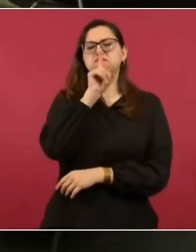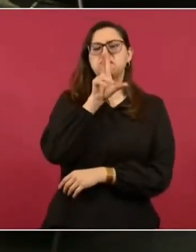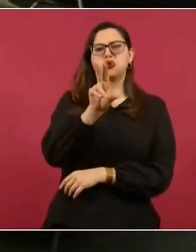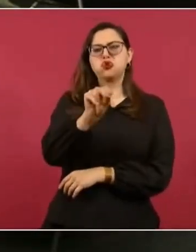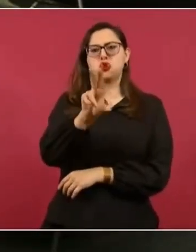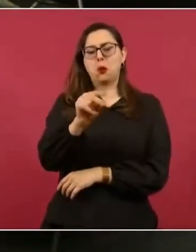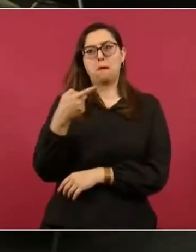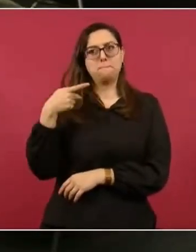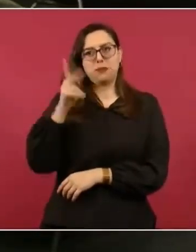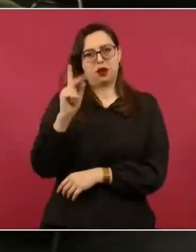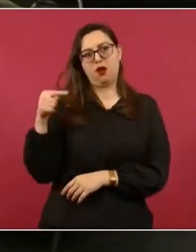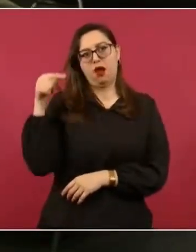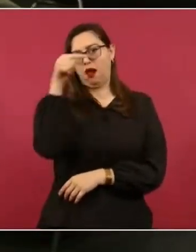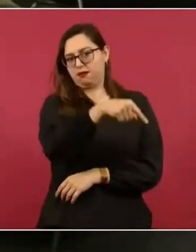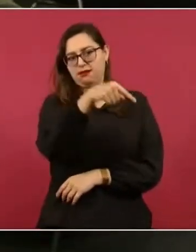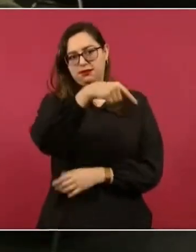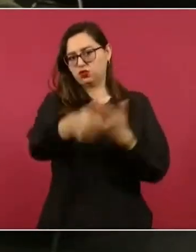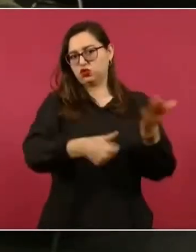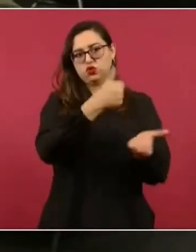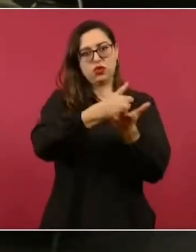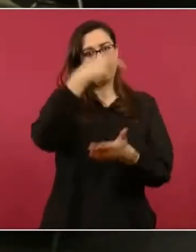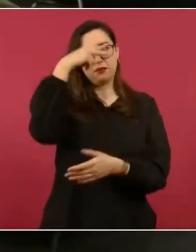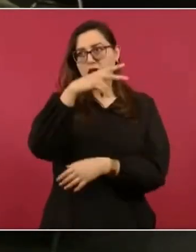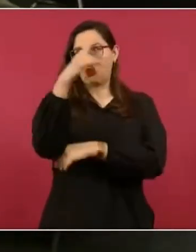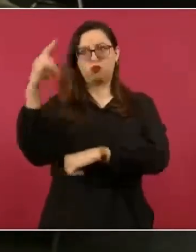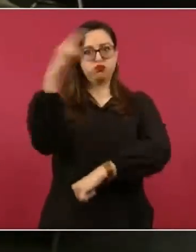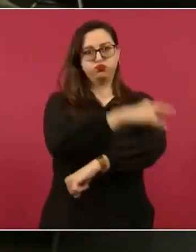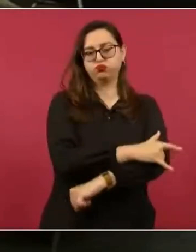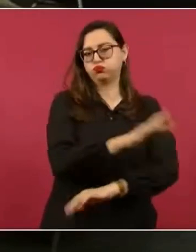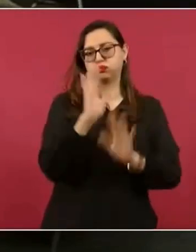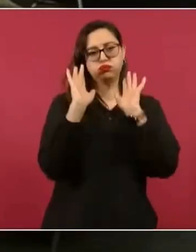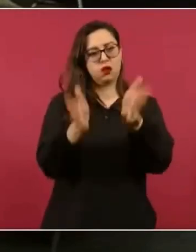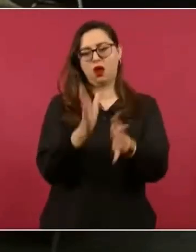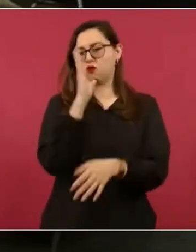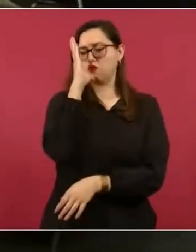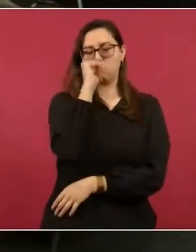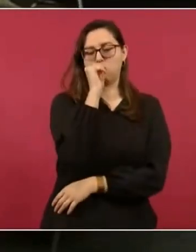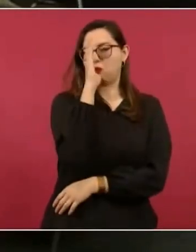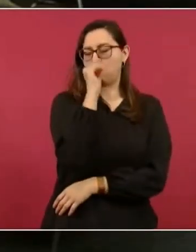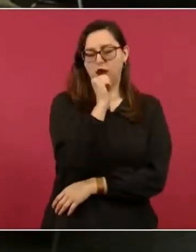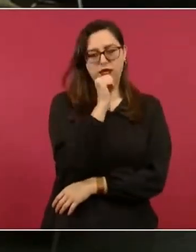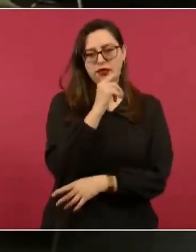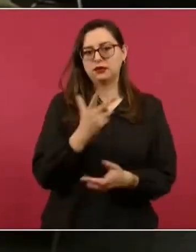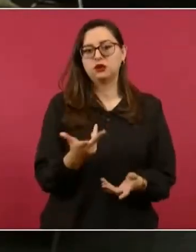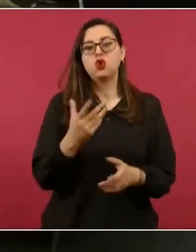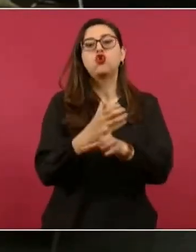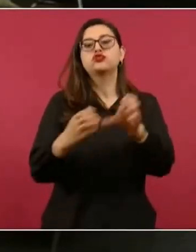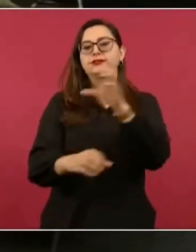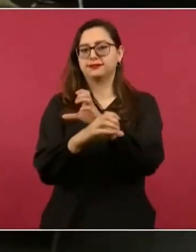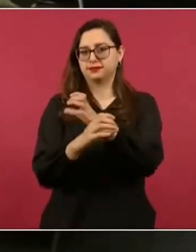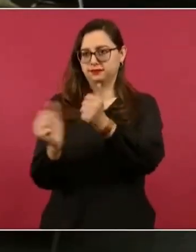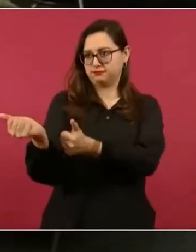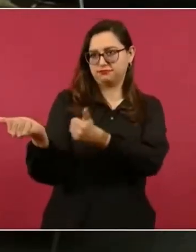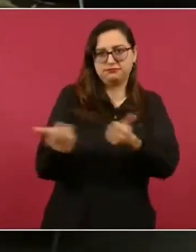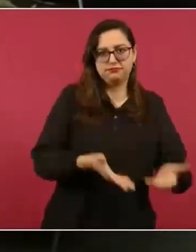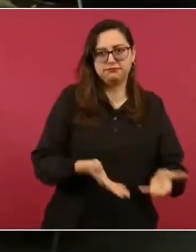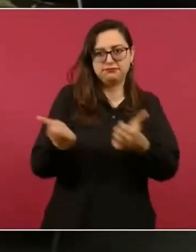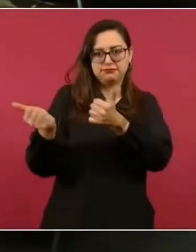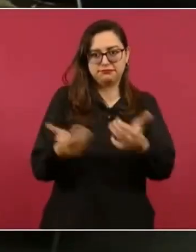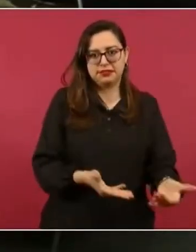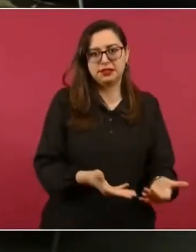todo indica que ese sería como el lugar más próximo o natural o el que el gobierno federal está impulsando para que sea